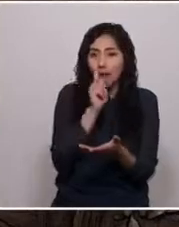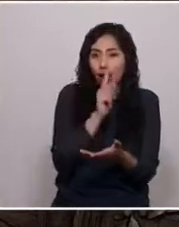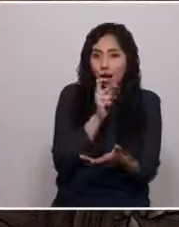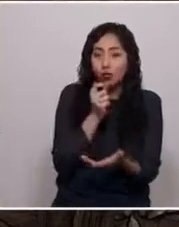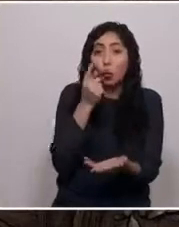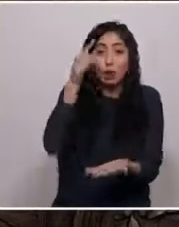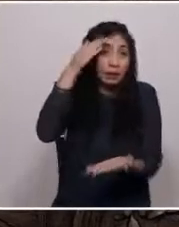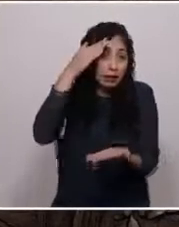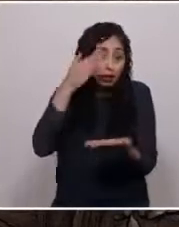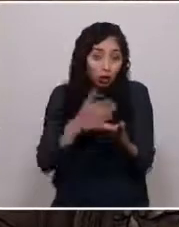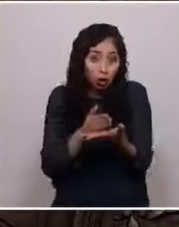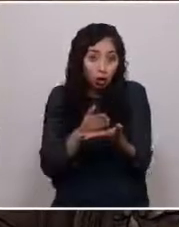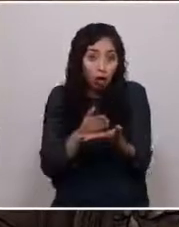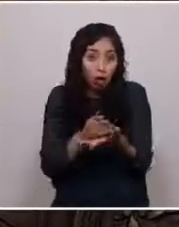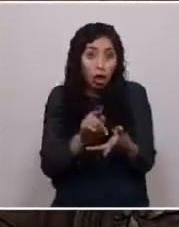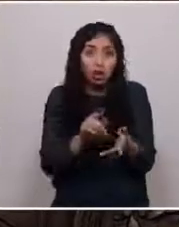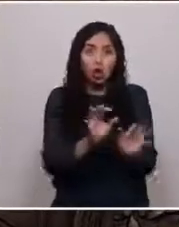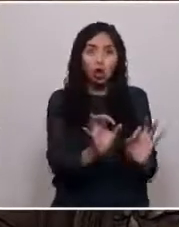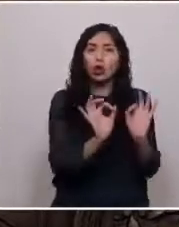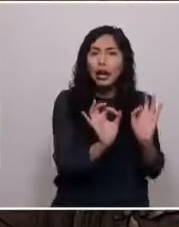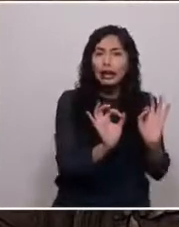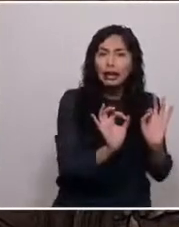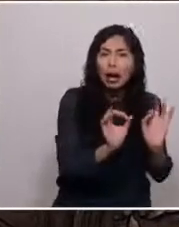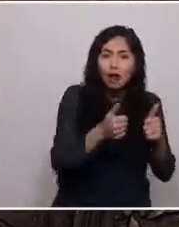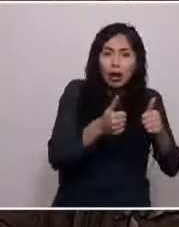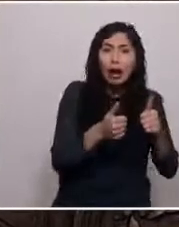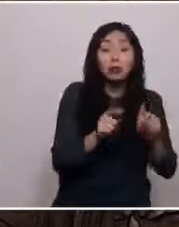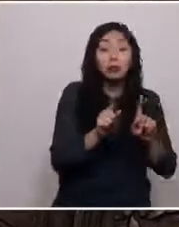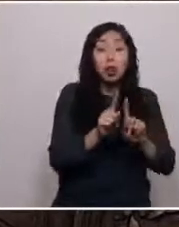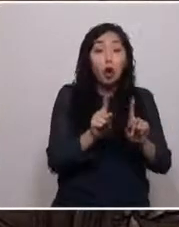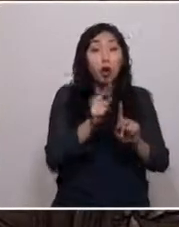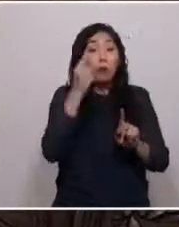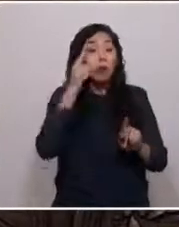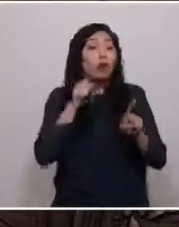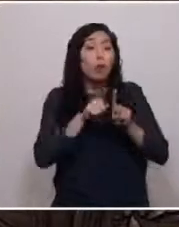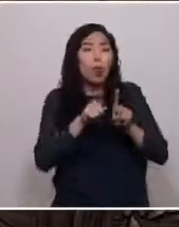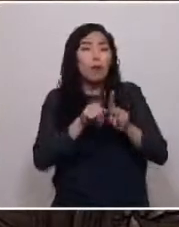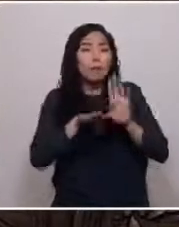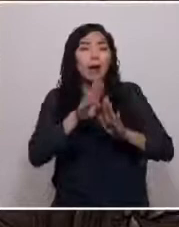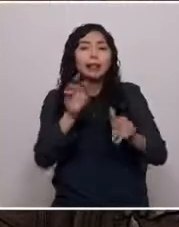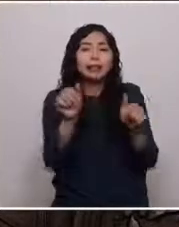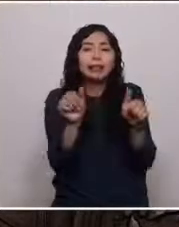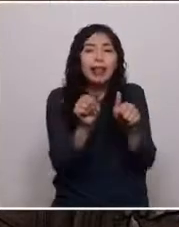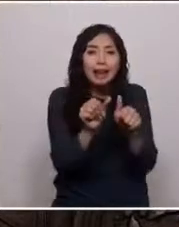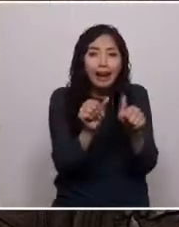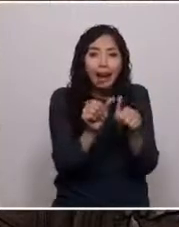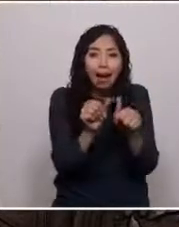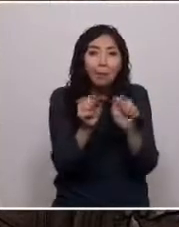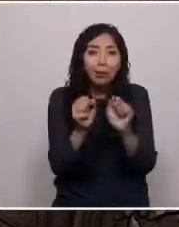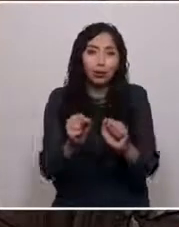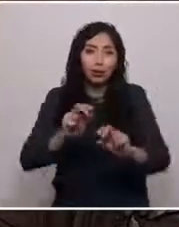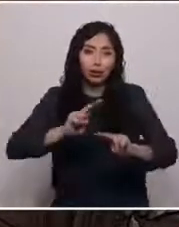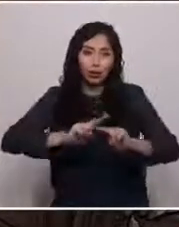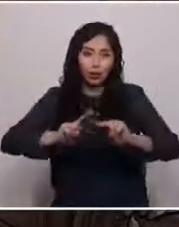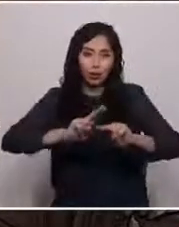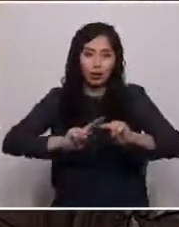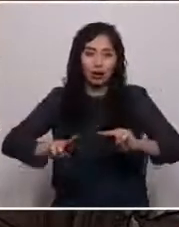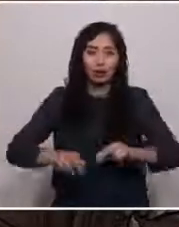correcta, aunque sin duda estará mucho más cerca de la solución inicialmente considerada.